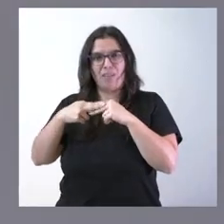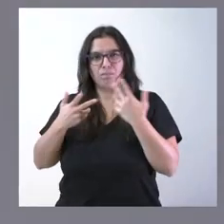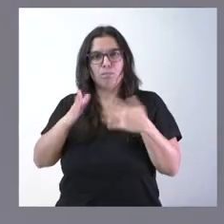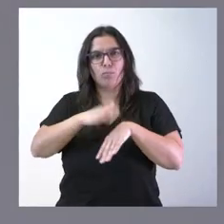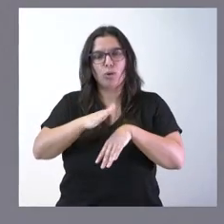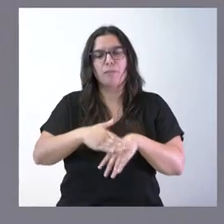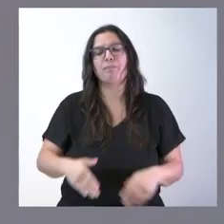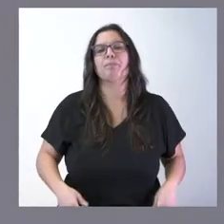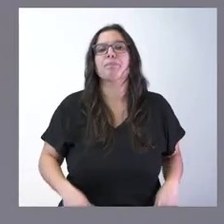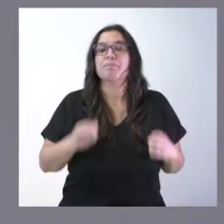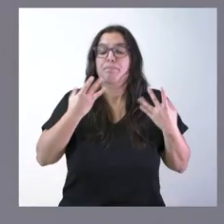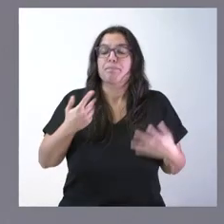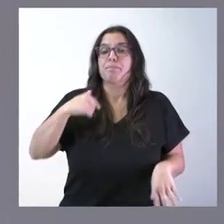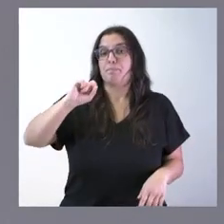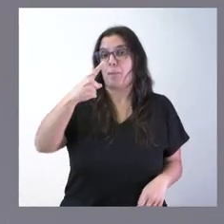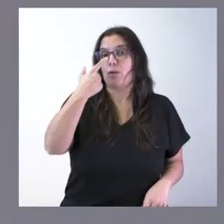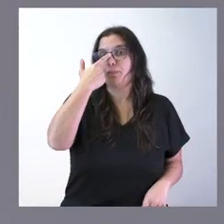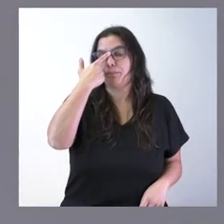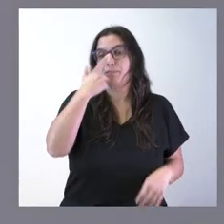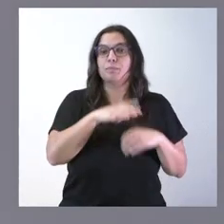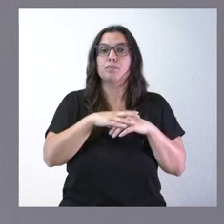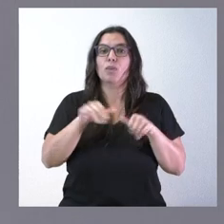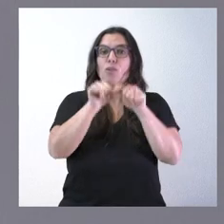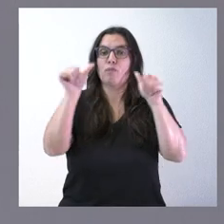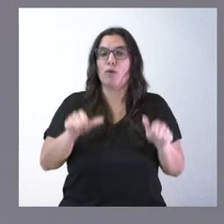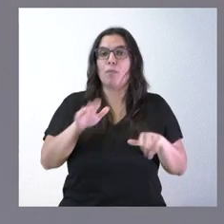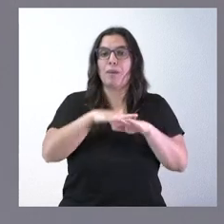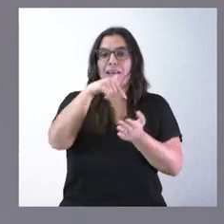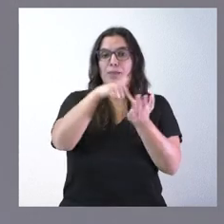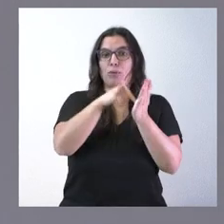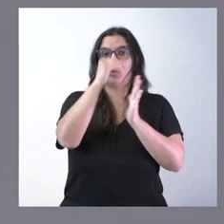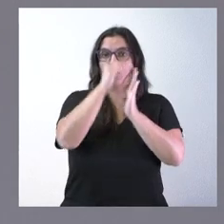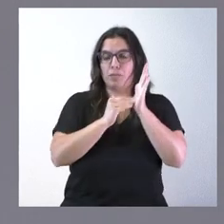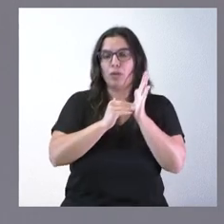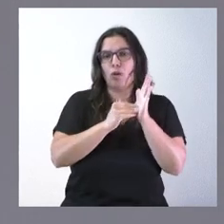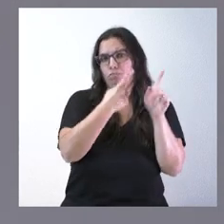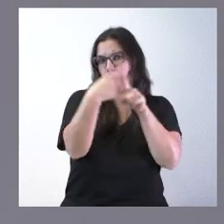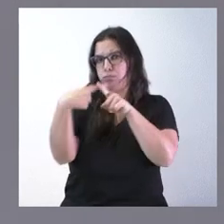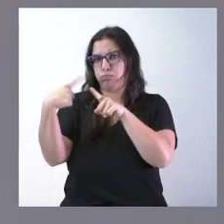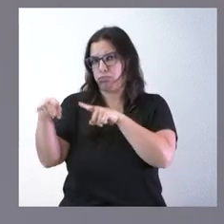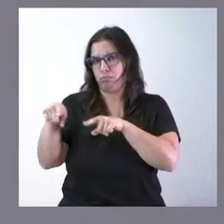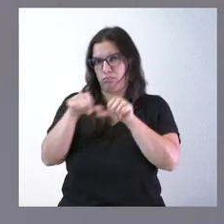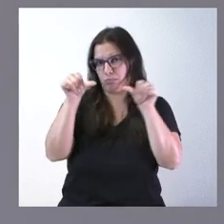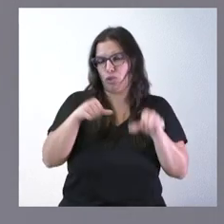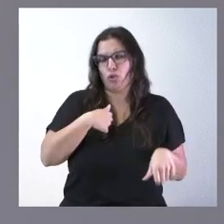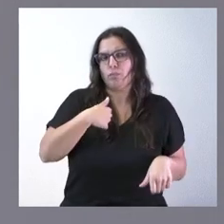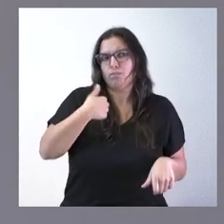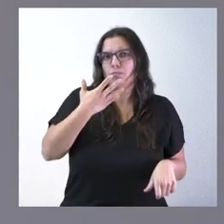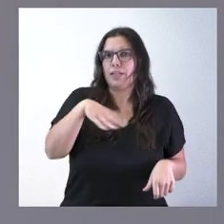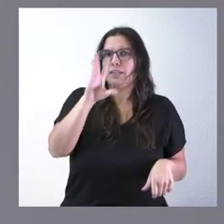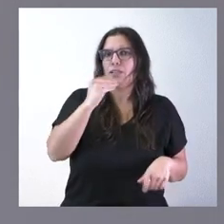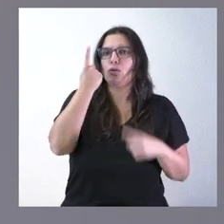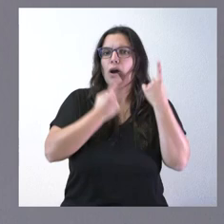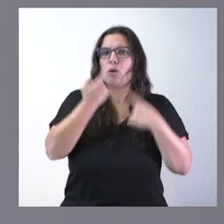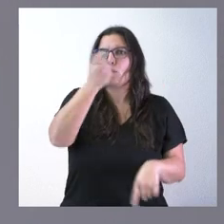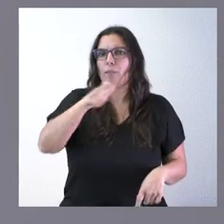primero las fórmulas de bajar impuestos son varias como les he dicho yo puedo entender que haya personas que